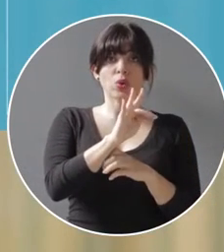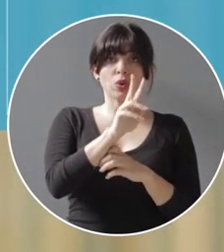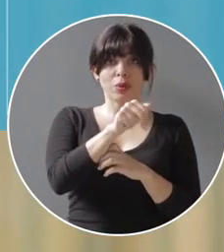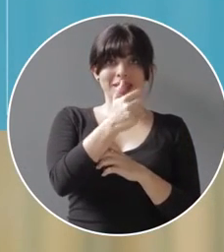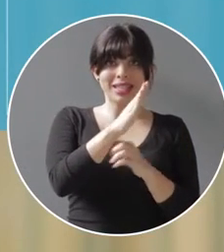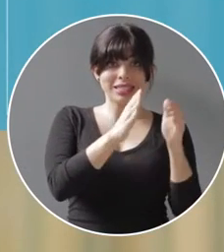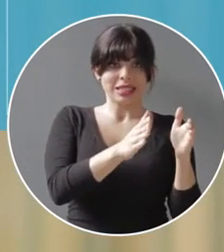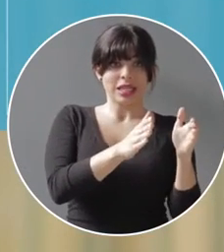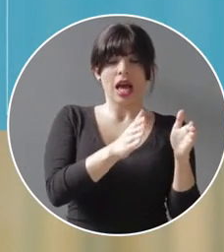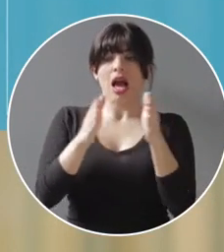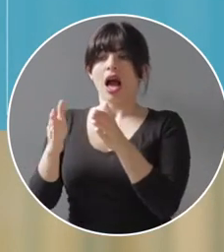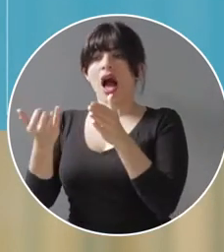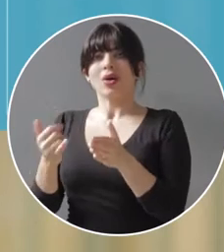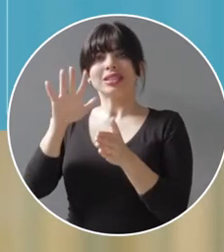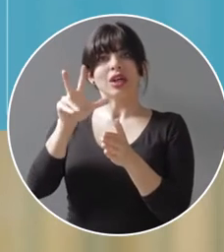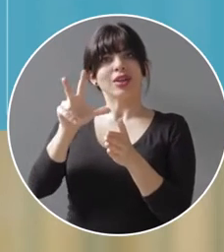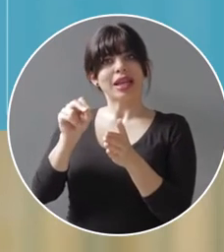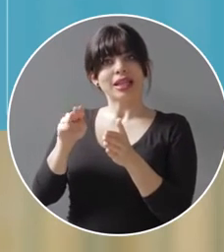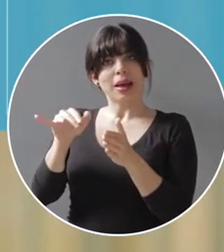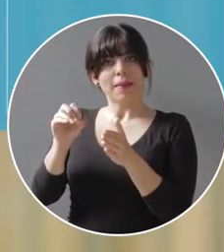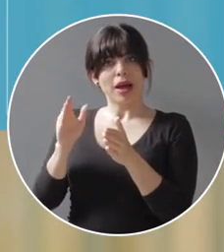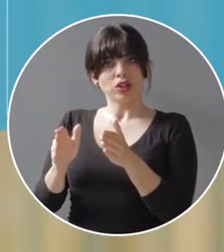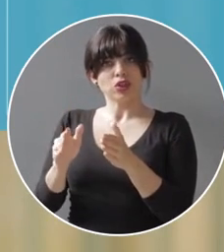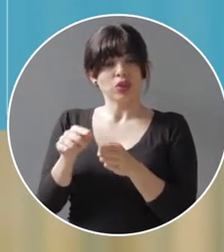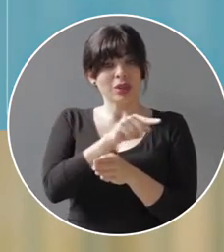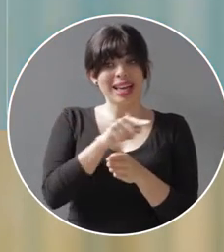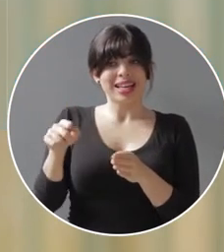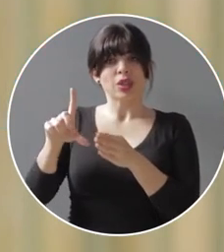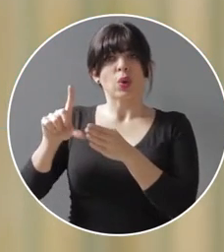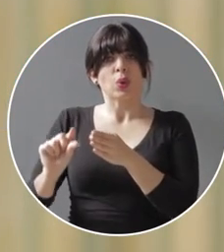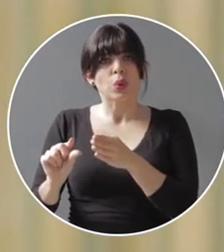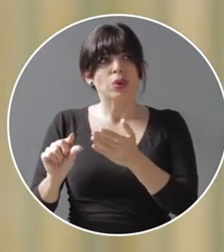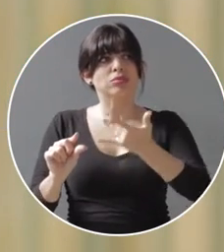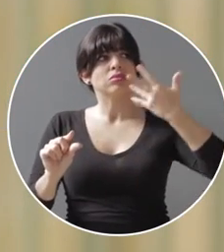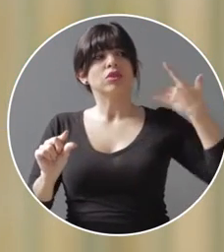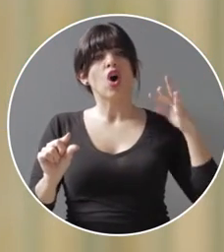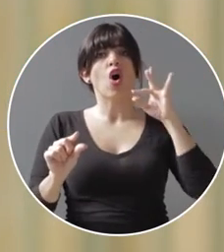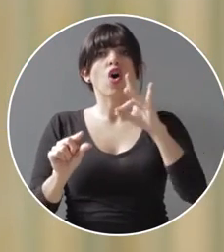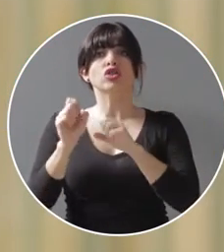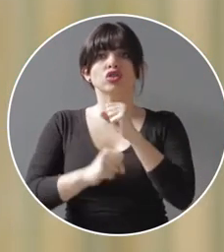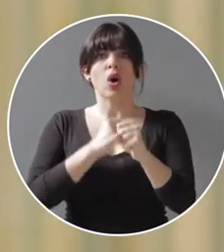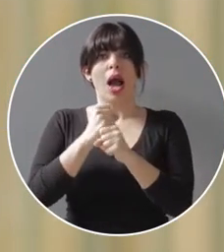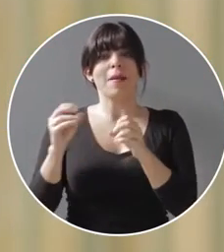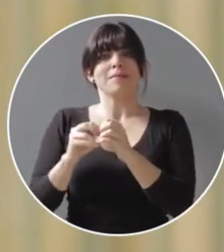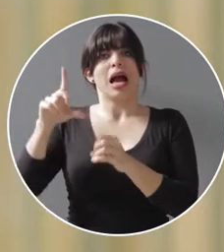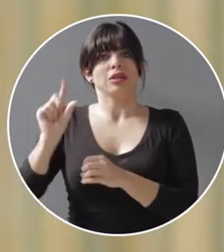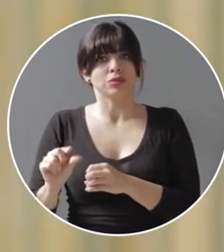en octubre del 2015 a 5,30 en mayo. Este es el nivel más bajo de los últimos ocho años.